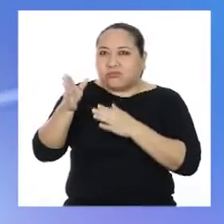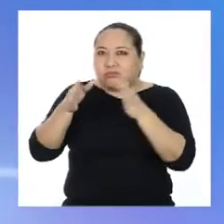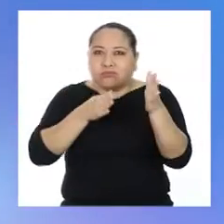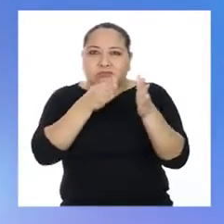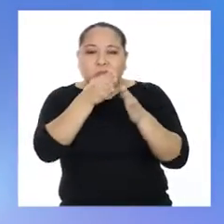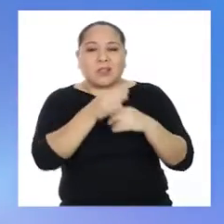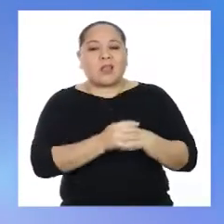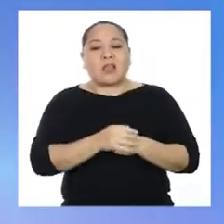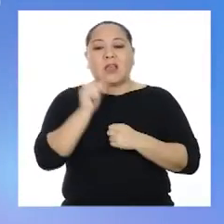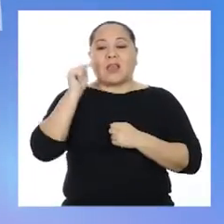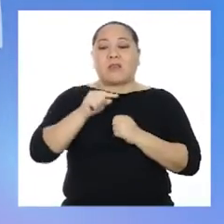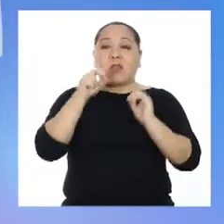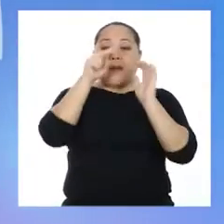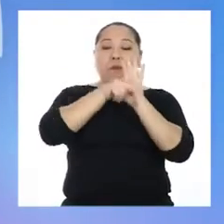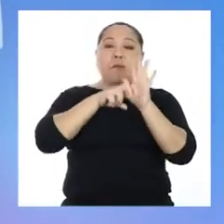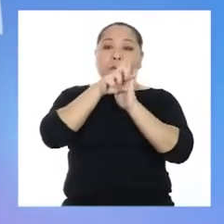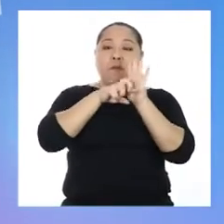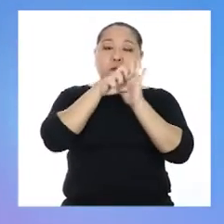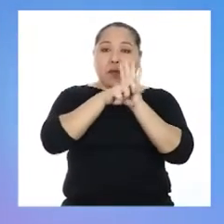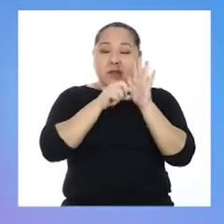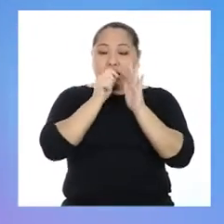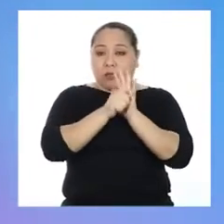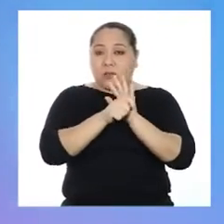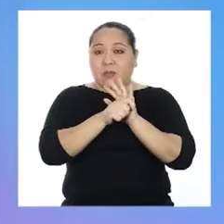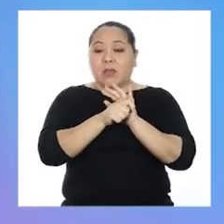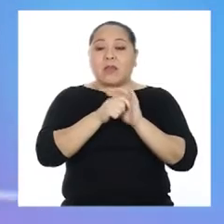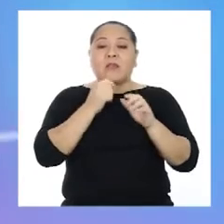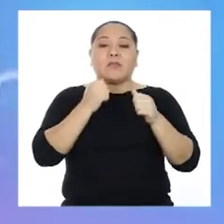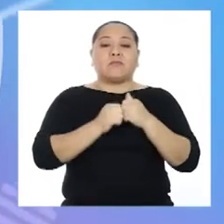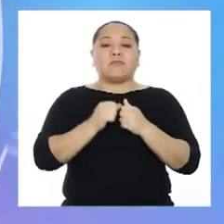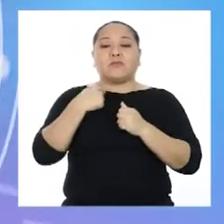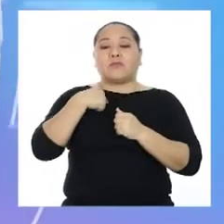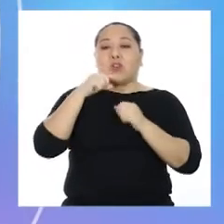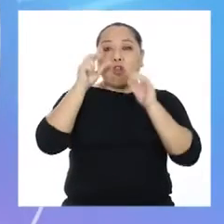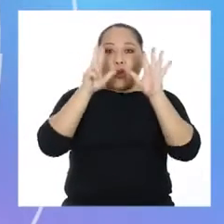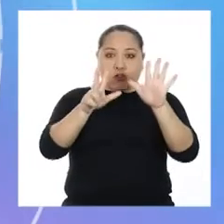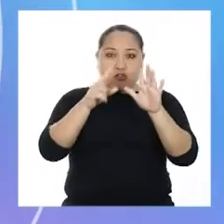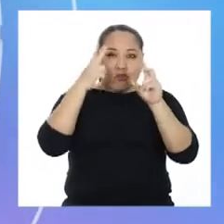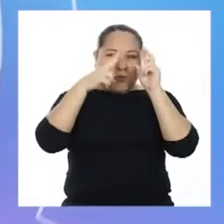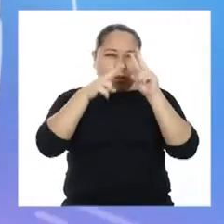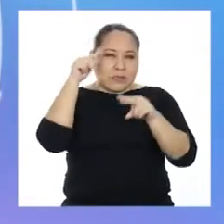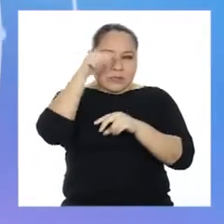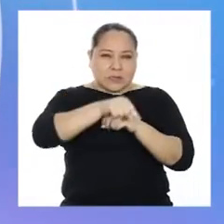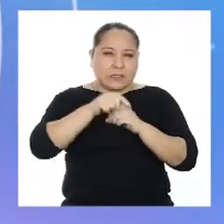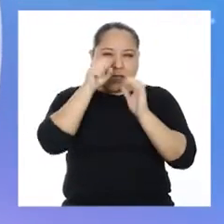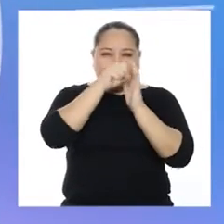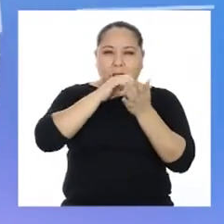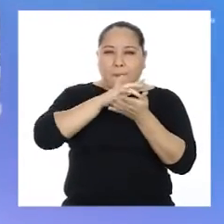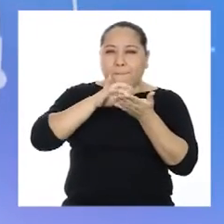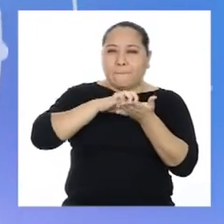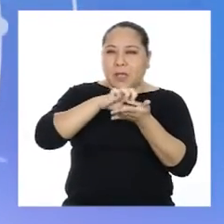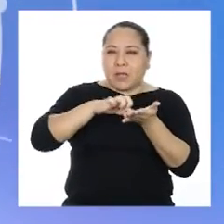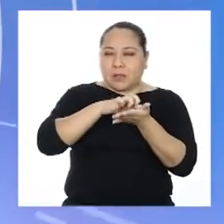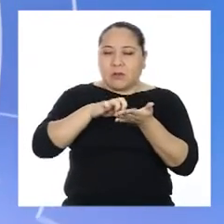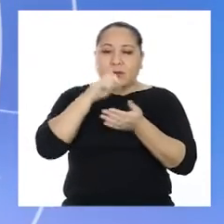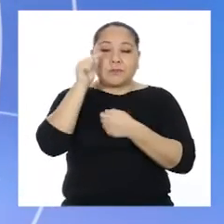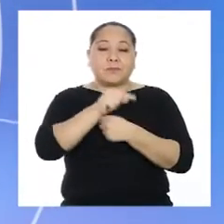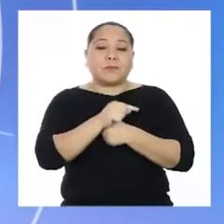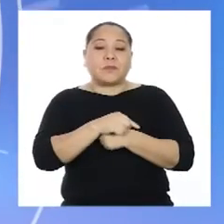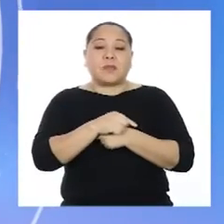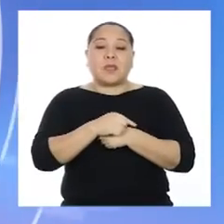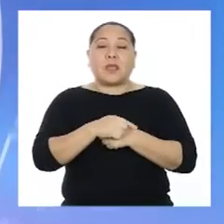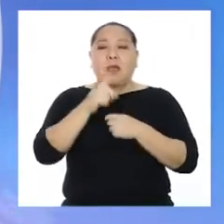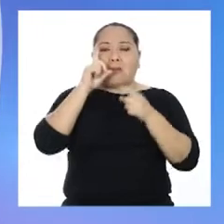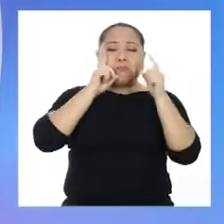aventura. En el caso de las películas de acción, he visto 8 veces este tipo de películas. Para el